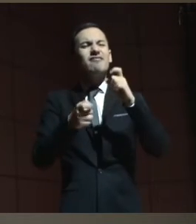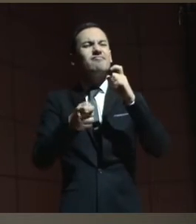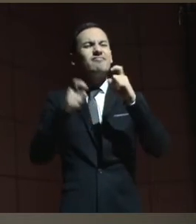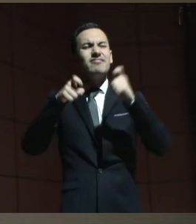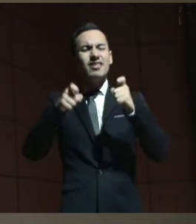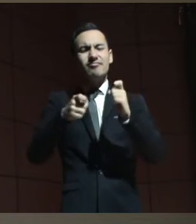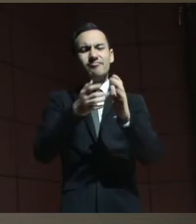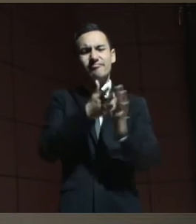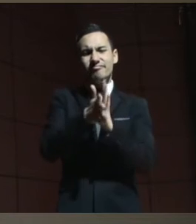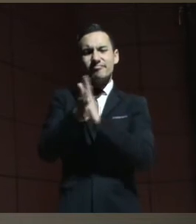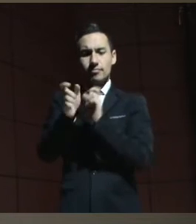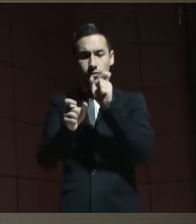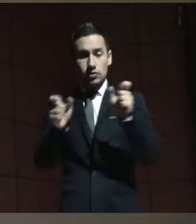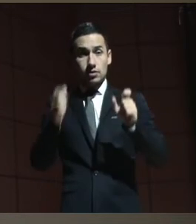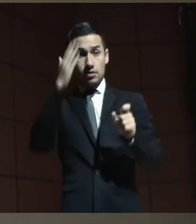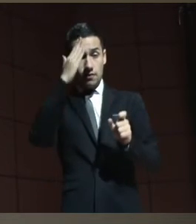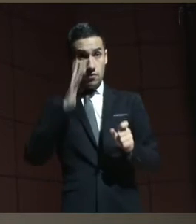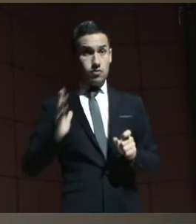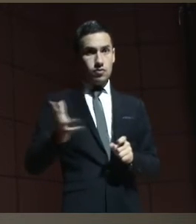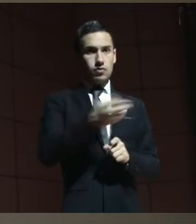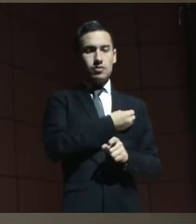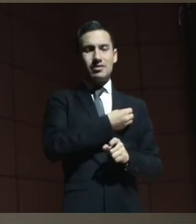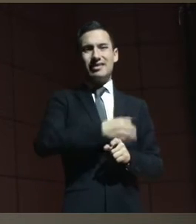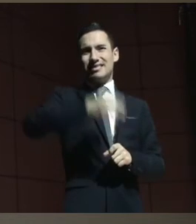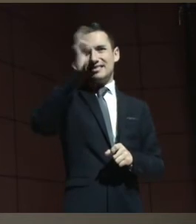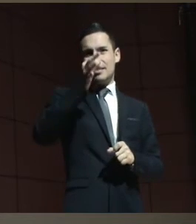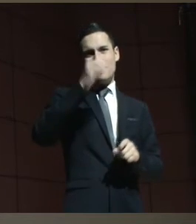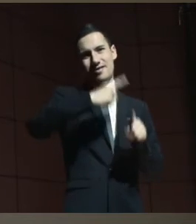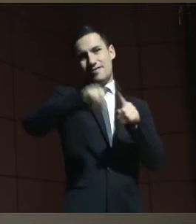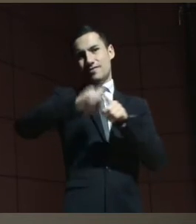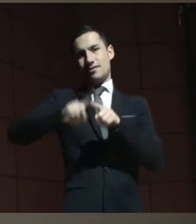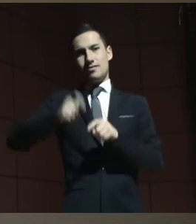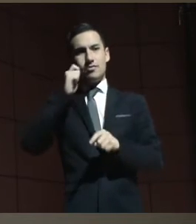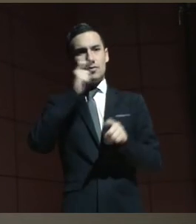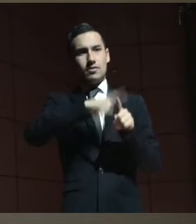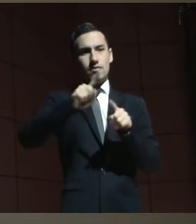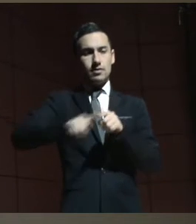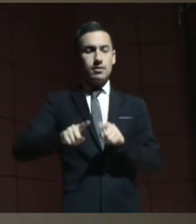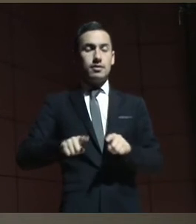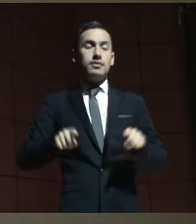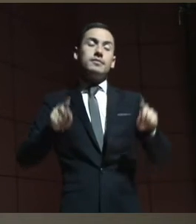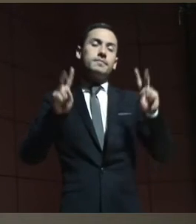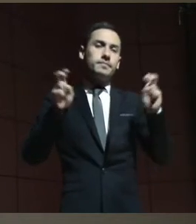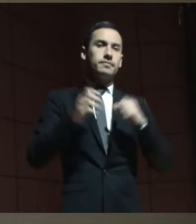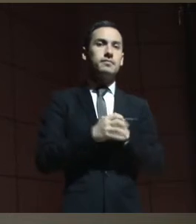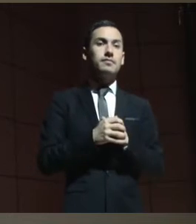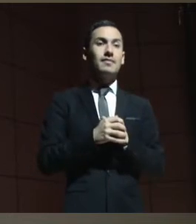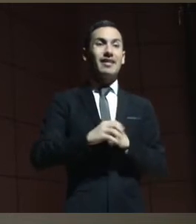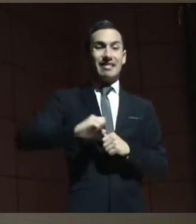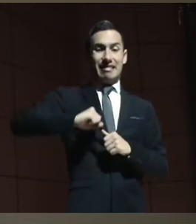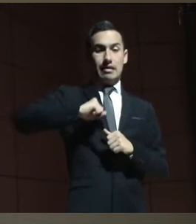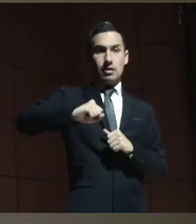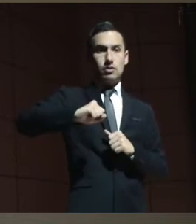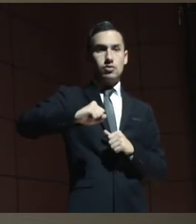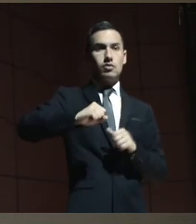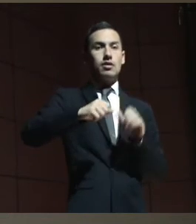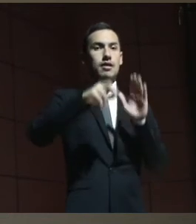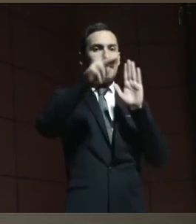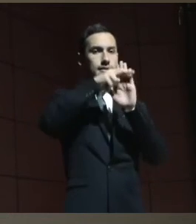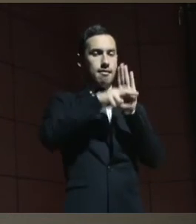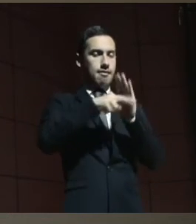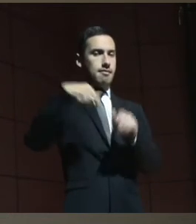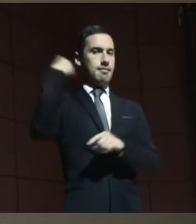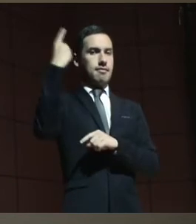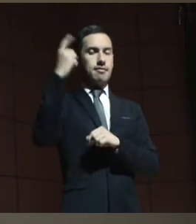persona, que como para todos nosotros, siempre es diferente. Sin embargo, el derecho y la regla es